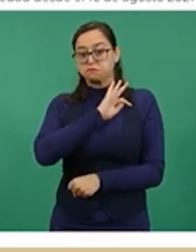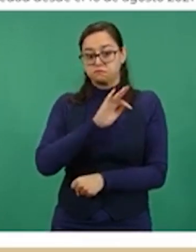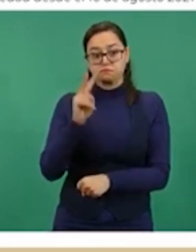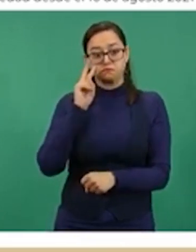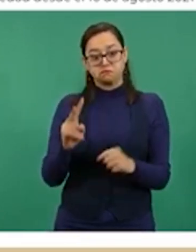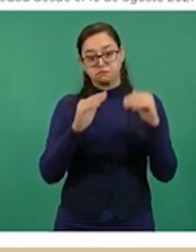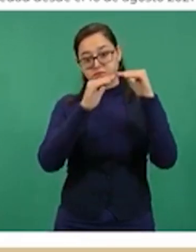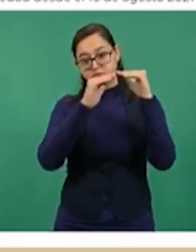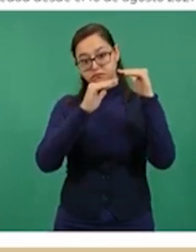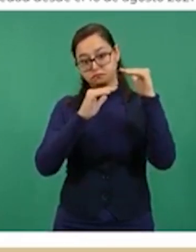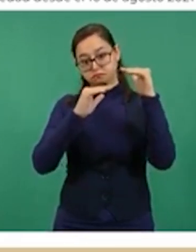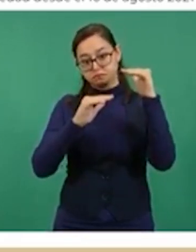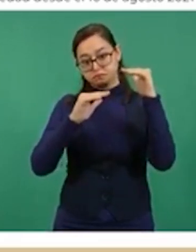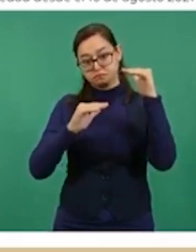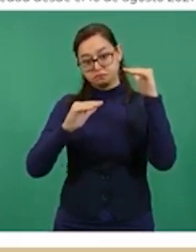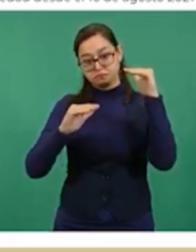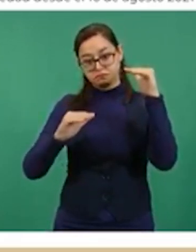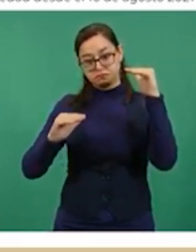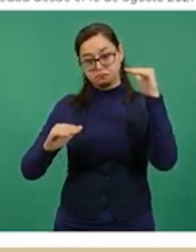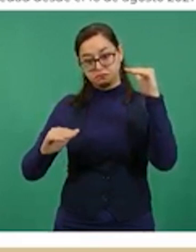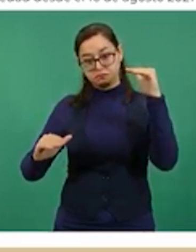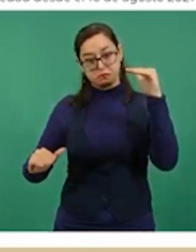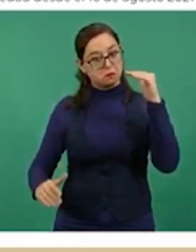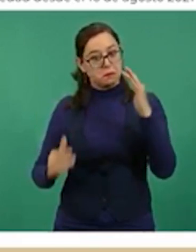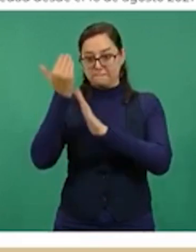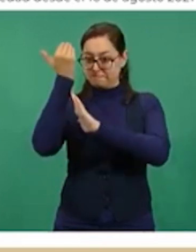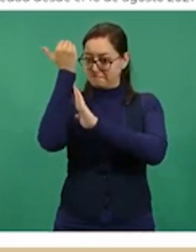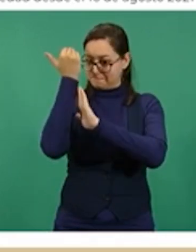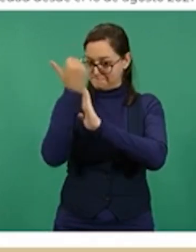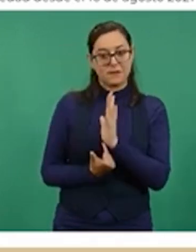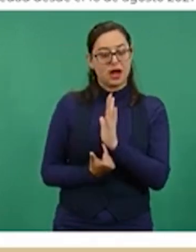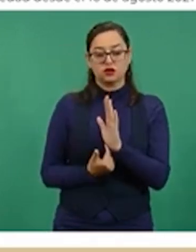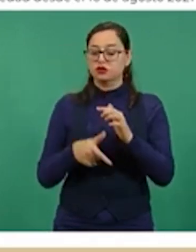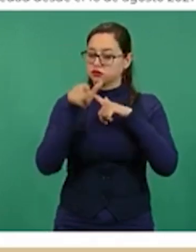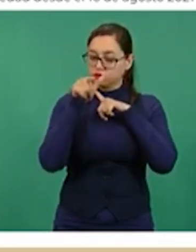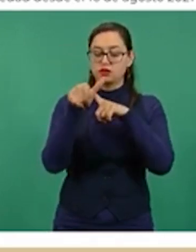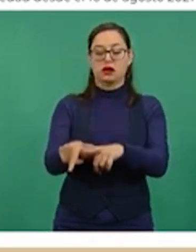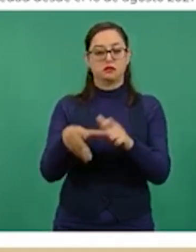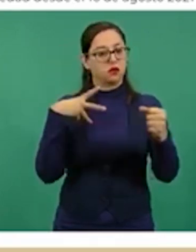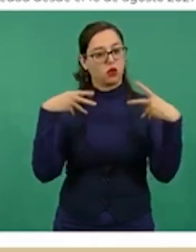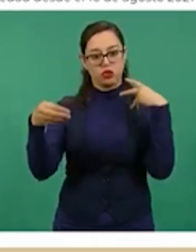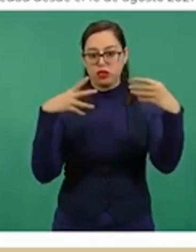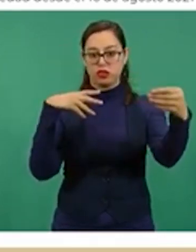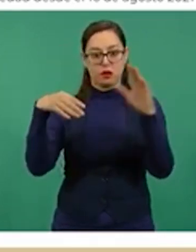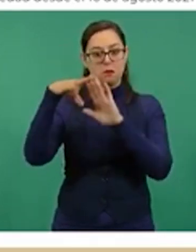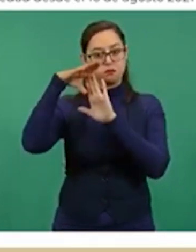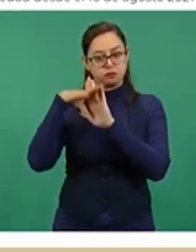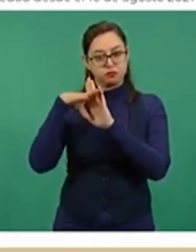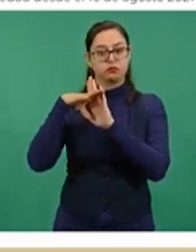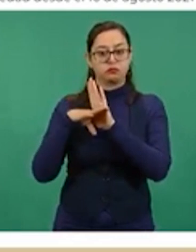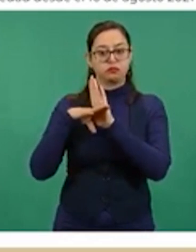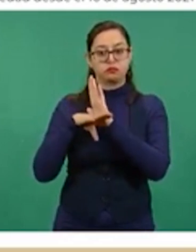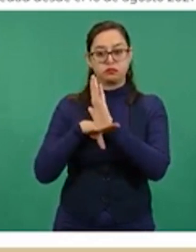gráfica, en la zona sombreada en azul claro, hay una reducción progresiva sostenida de los casos en esta población y se